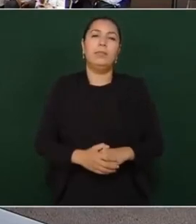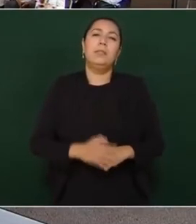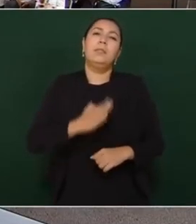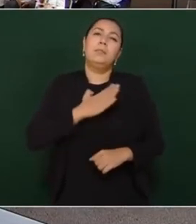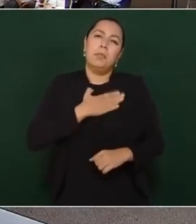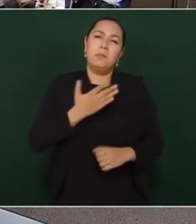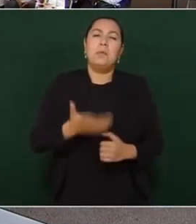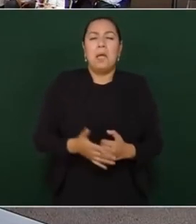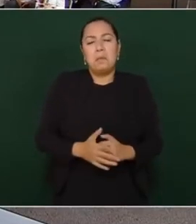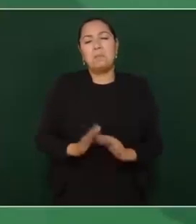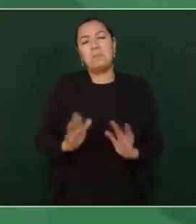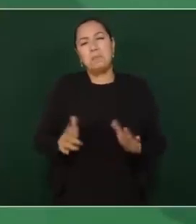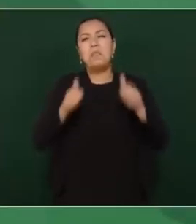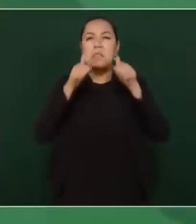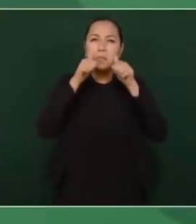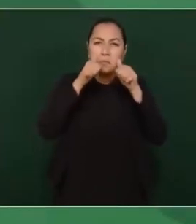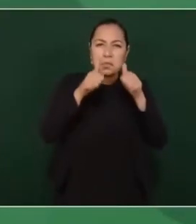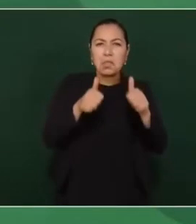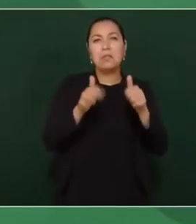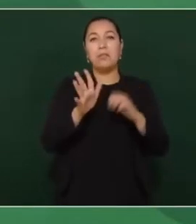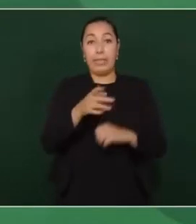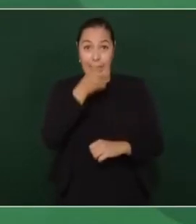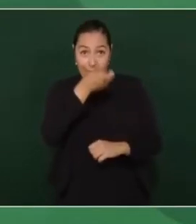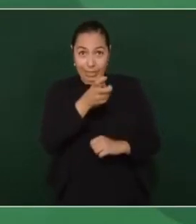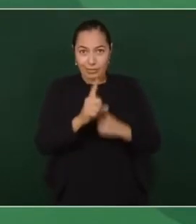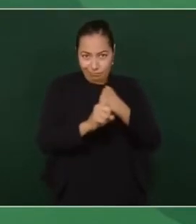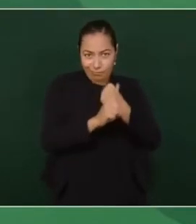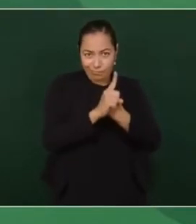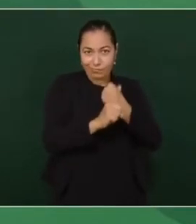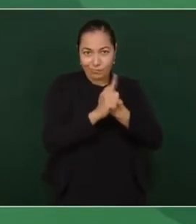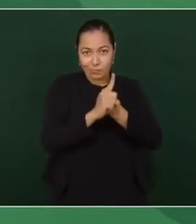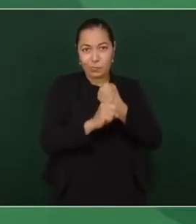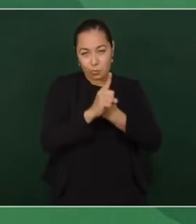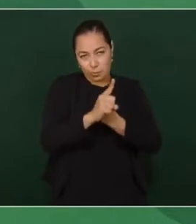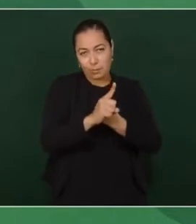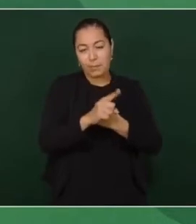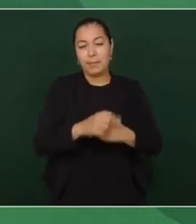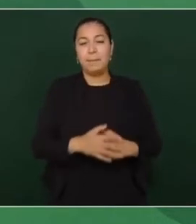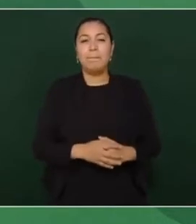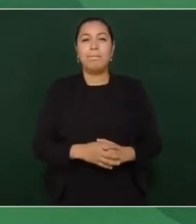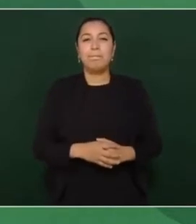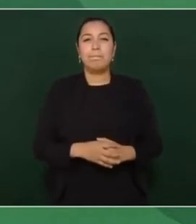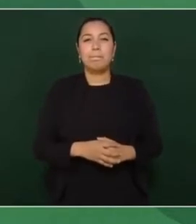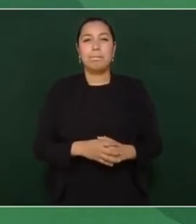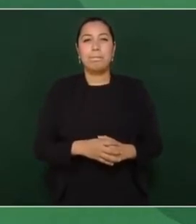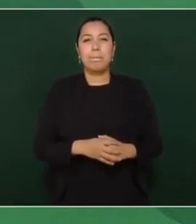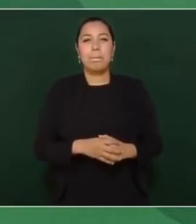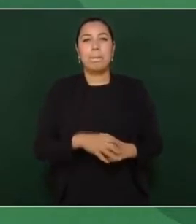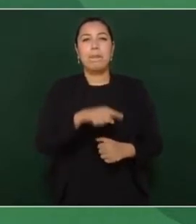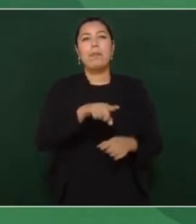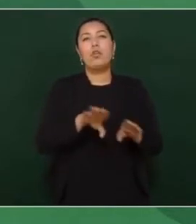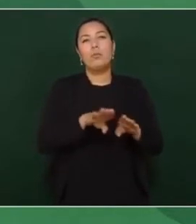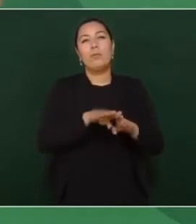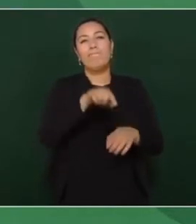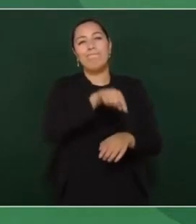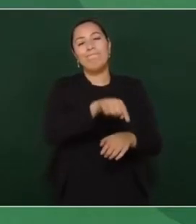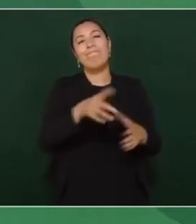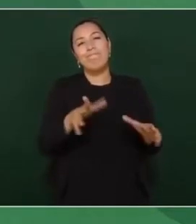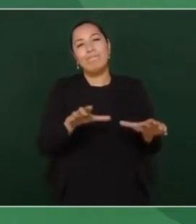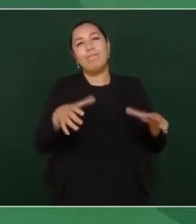el problema de la descomposición social